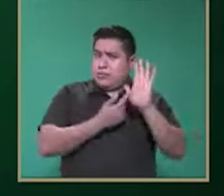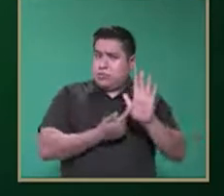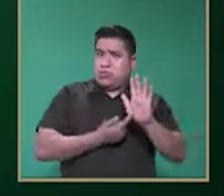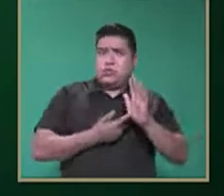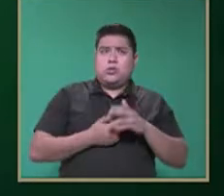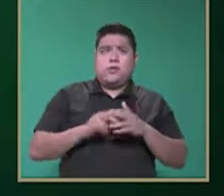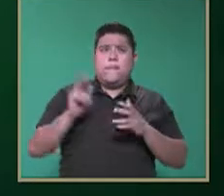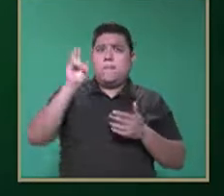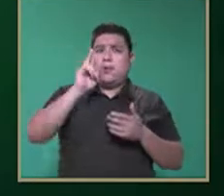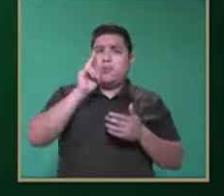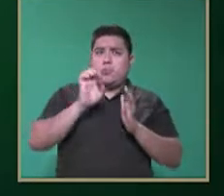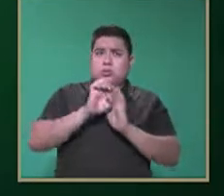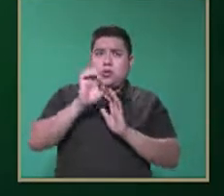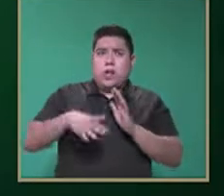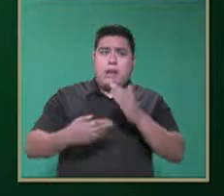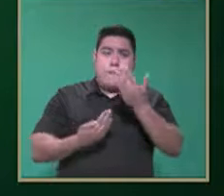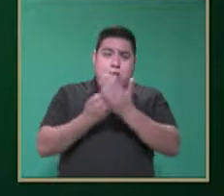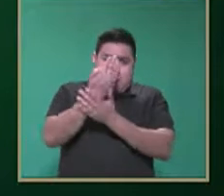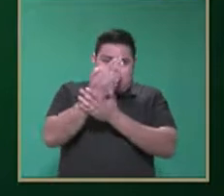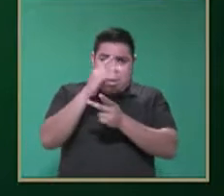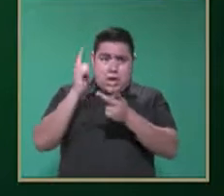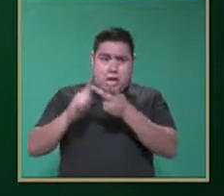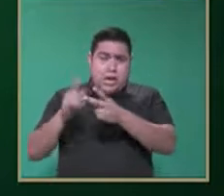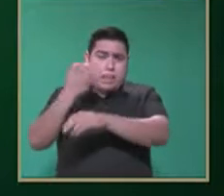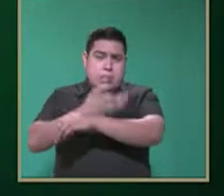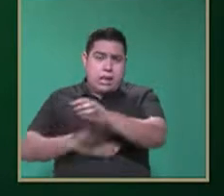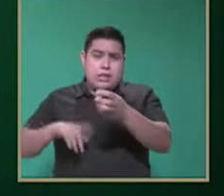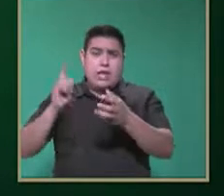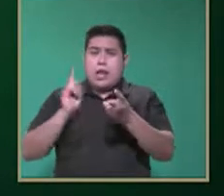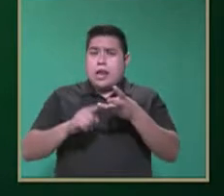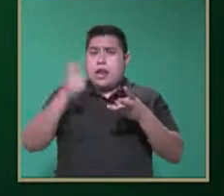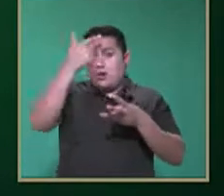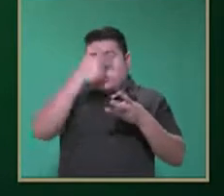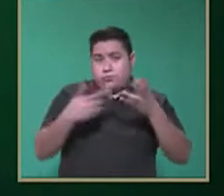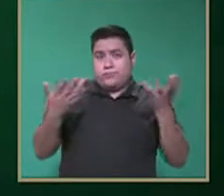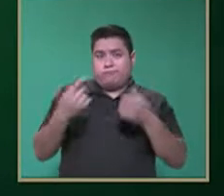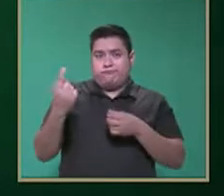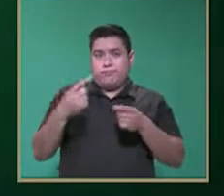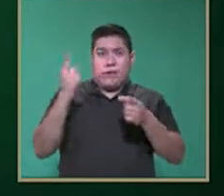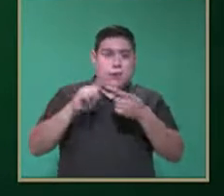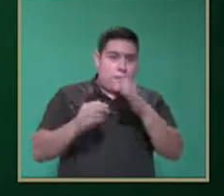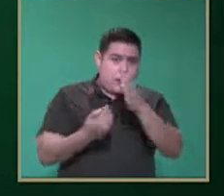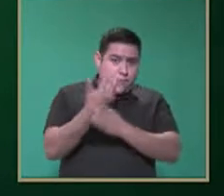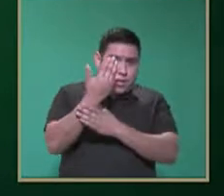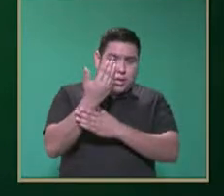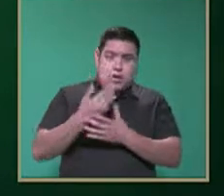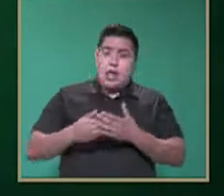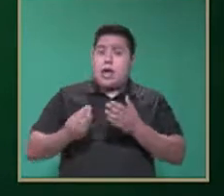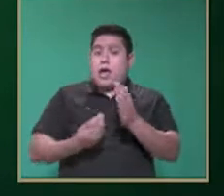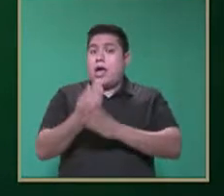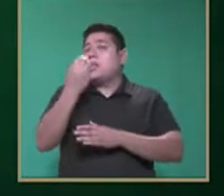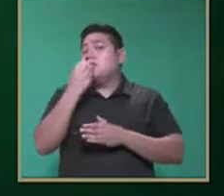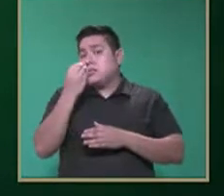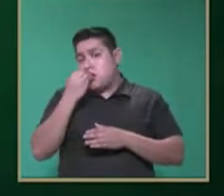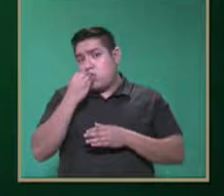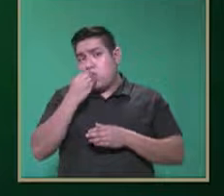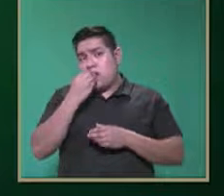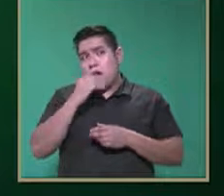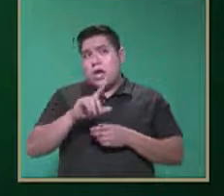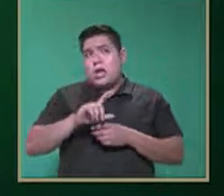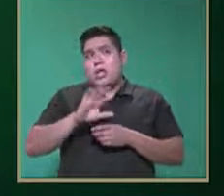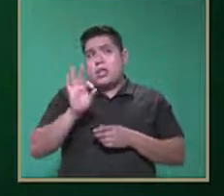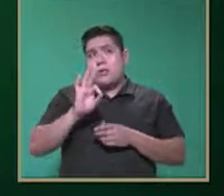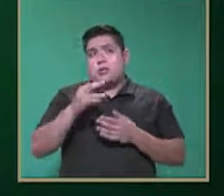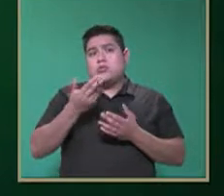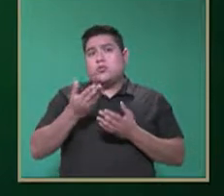podemos ver qué vamos a hacer durante la mañana, tarde y noche. Por ejemplo, en la mañana, pues vamos a desayunar y mostramos a lo mejor